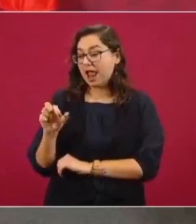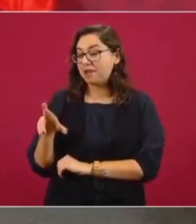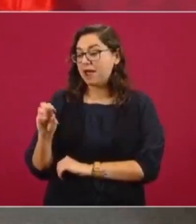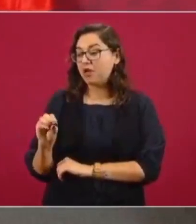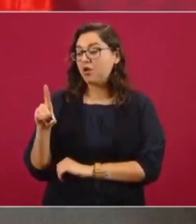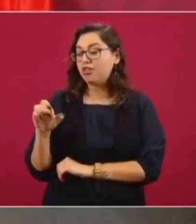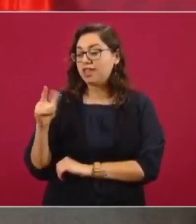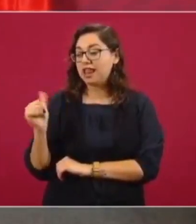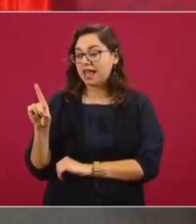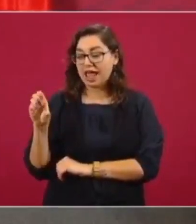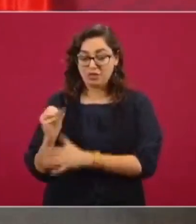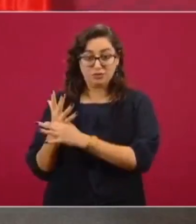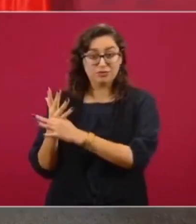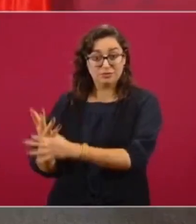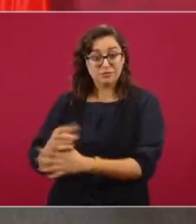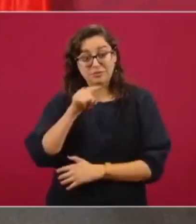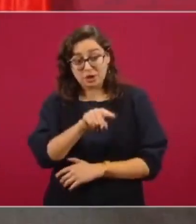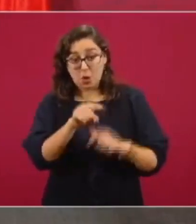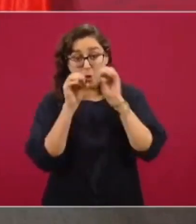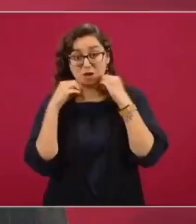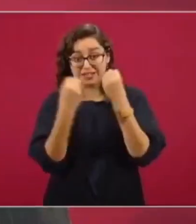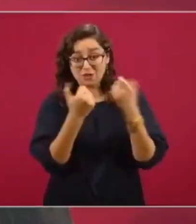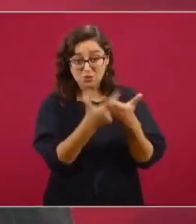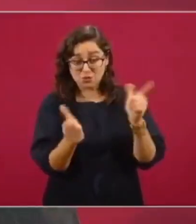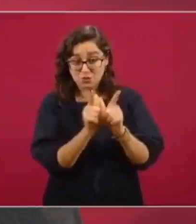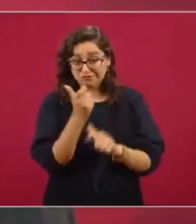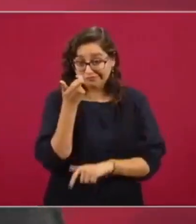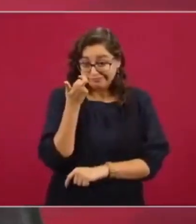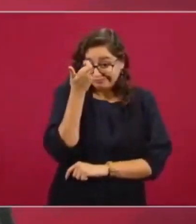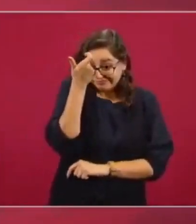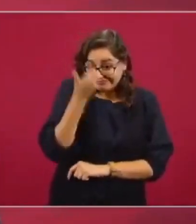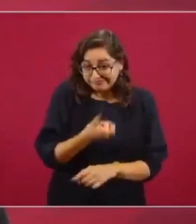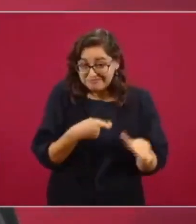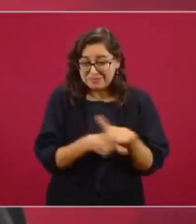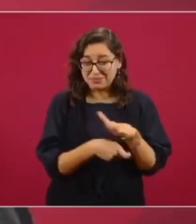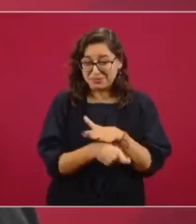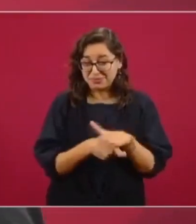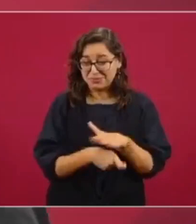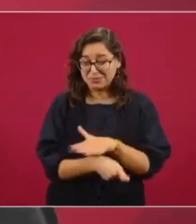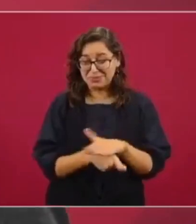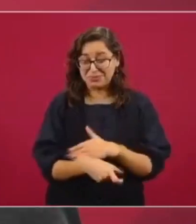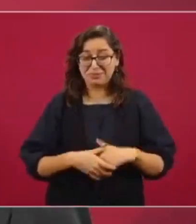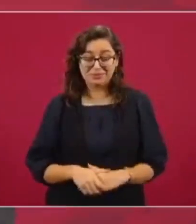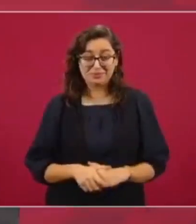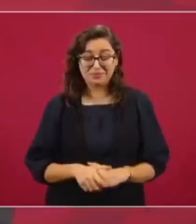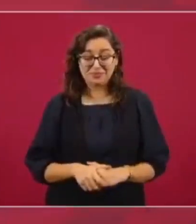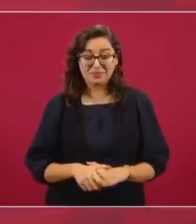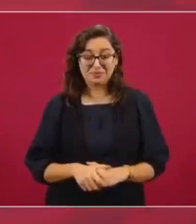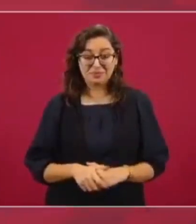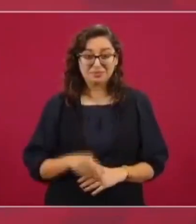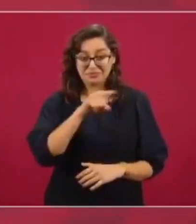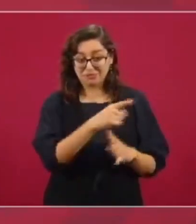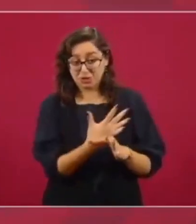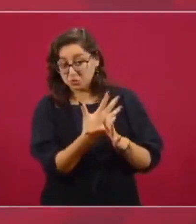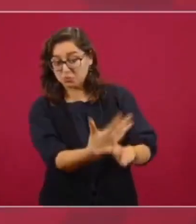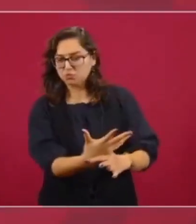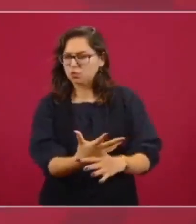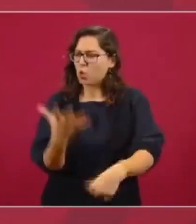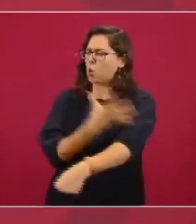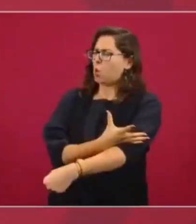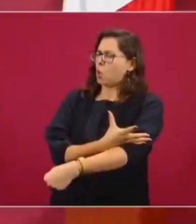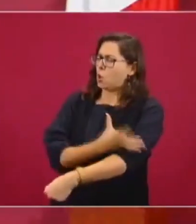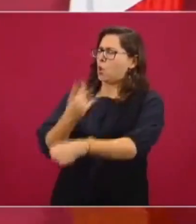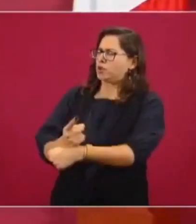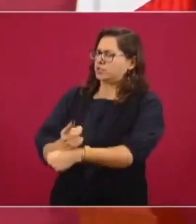sobre el financiamiento de este grupo. Este grupo que ha utilizado la bandera de la transparencia